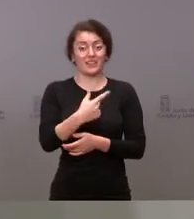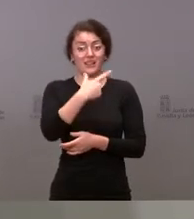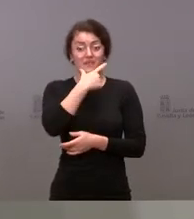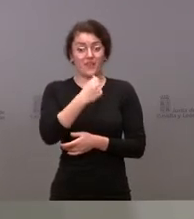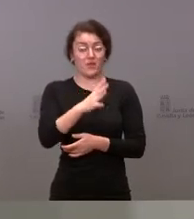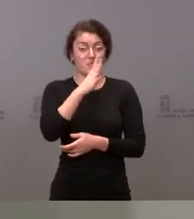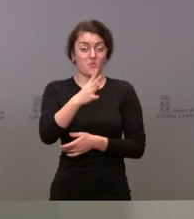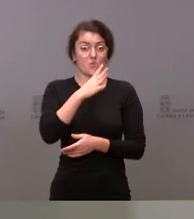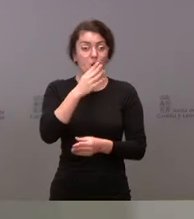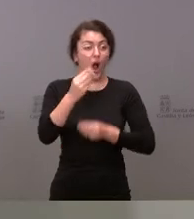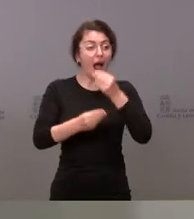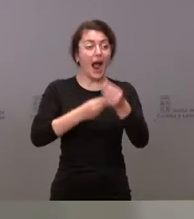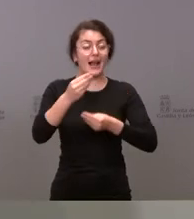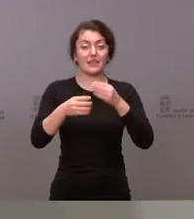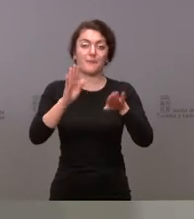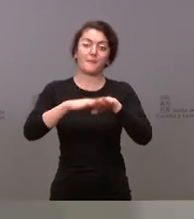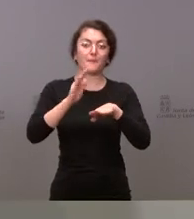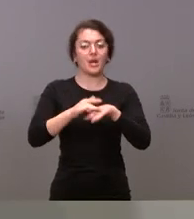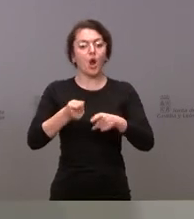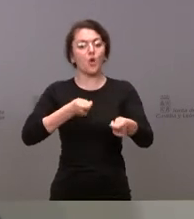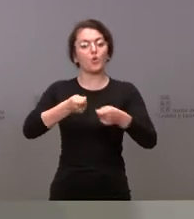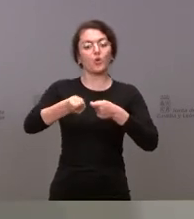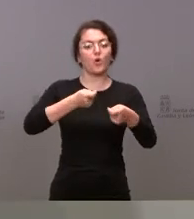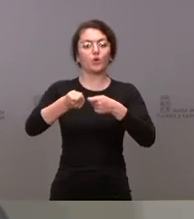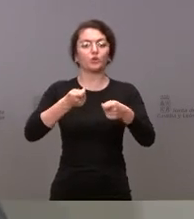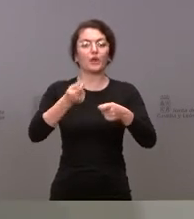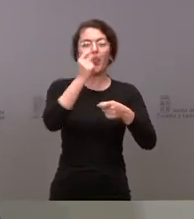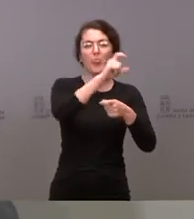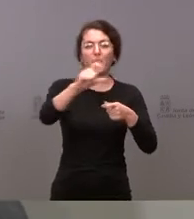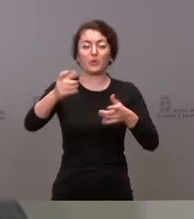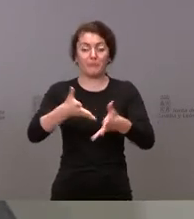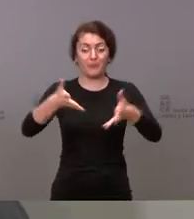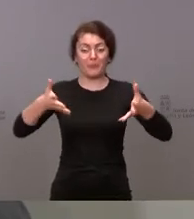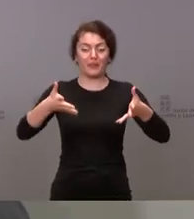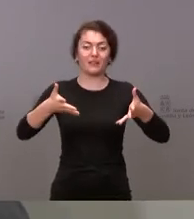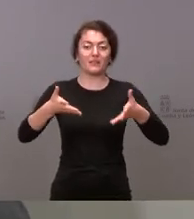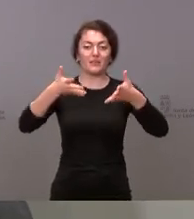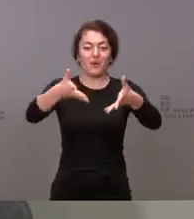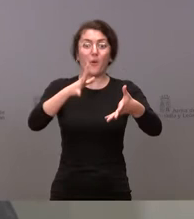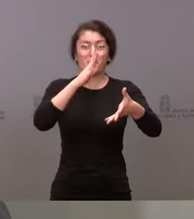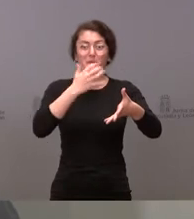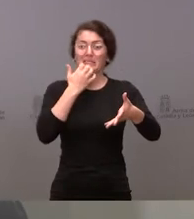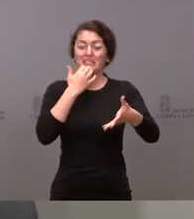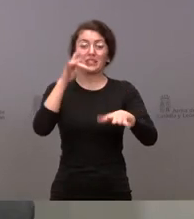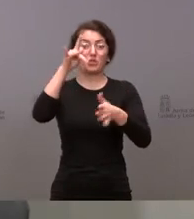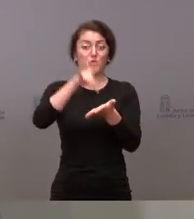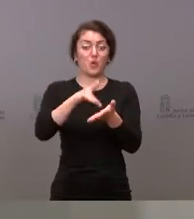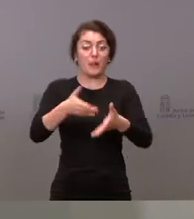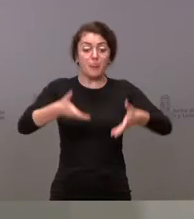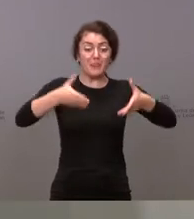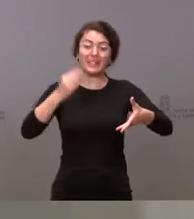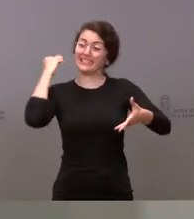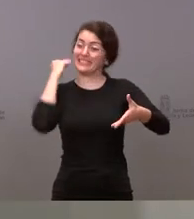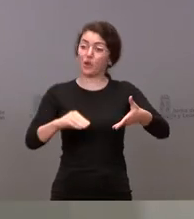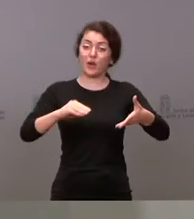manejar las grandes dosis porque si uno sabe que cada vez que descongelamos una unidad, lo que no